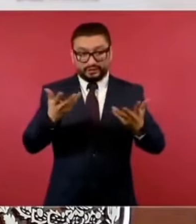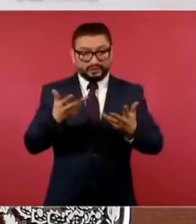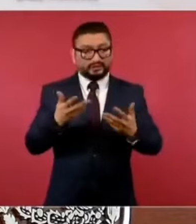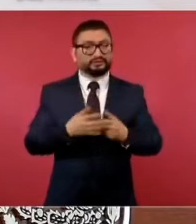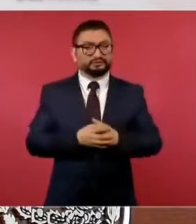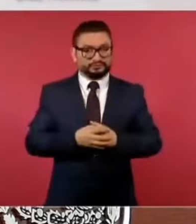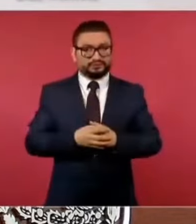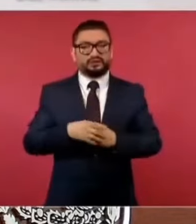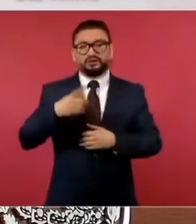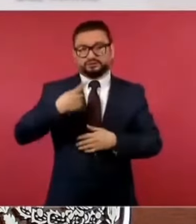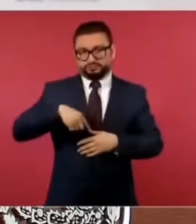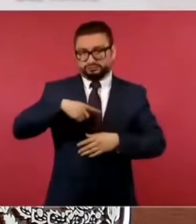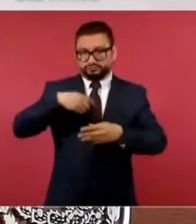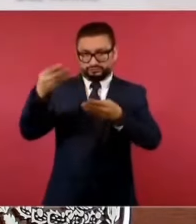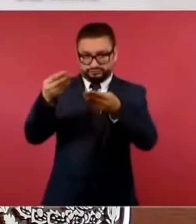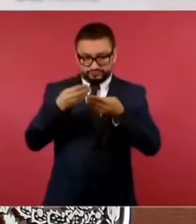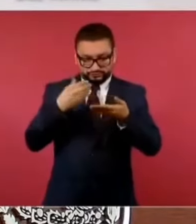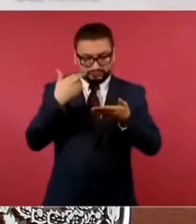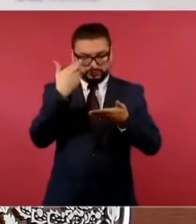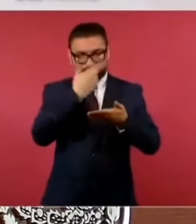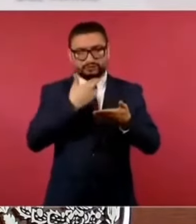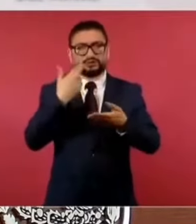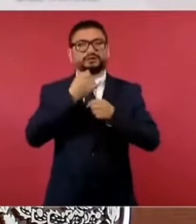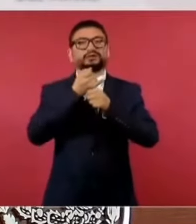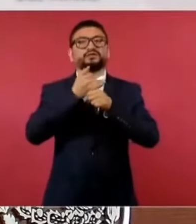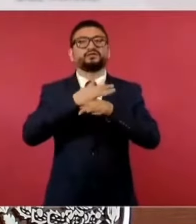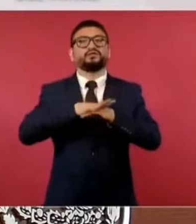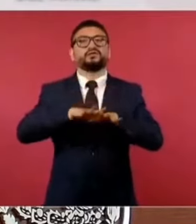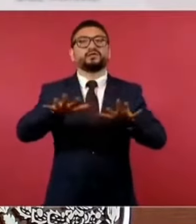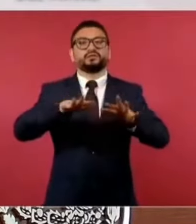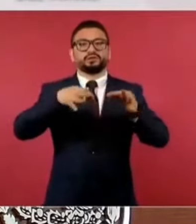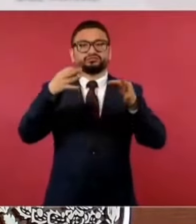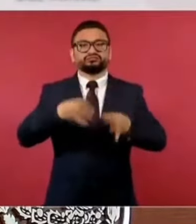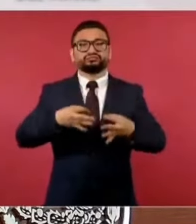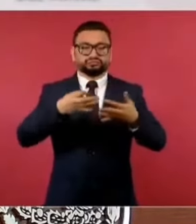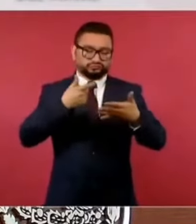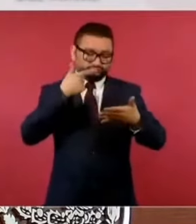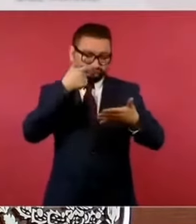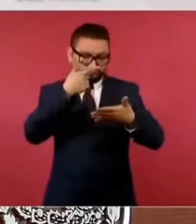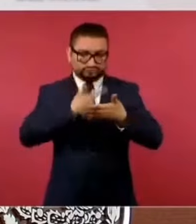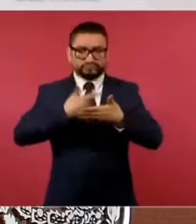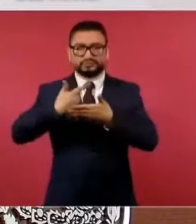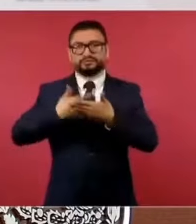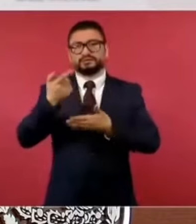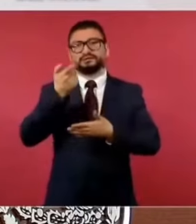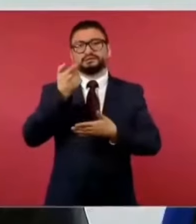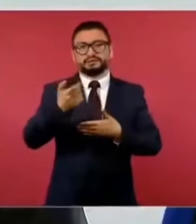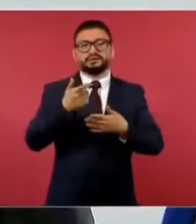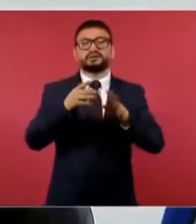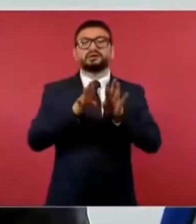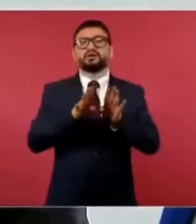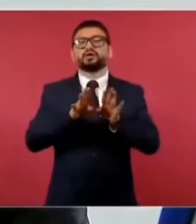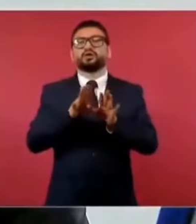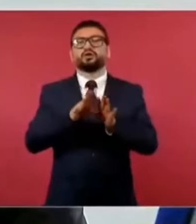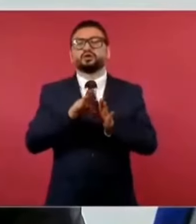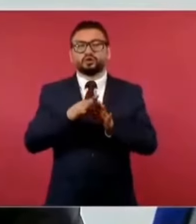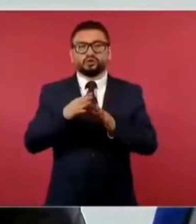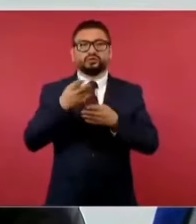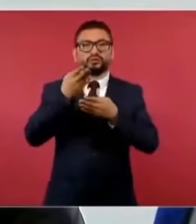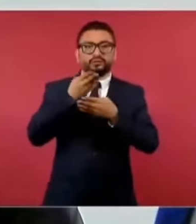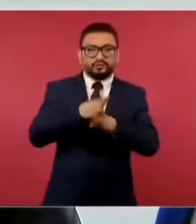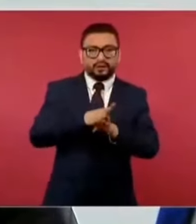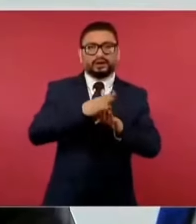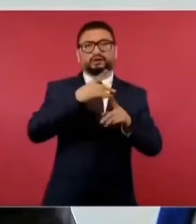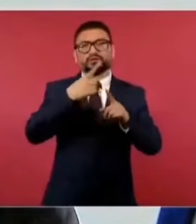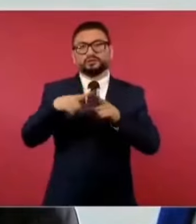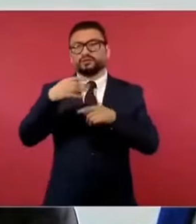ha analizado la información financiera que procede del sistema financiero y de los